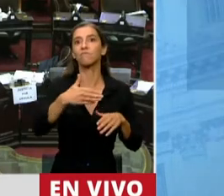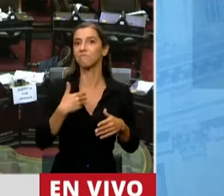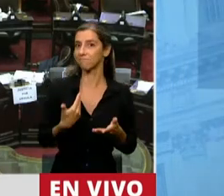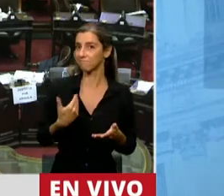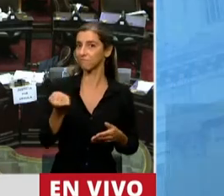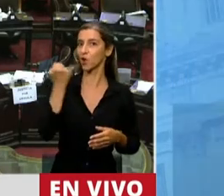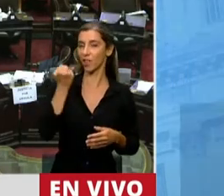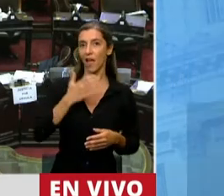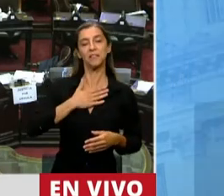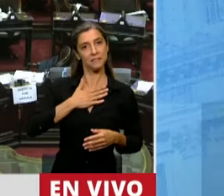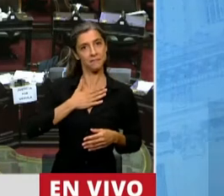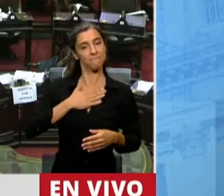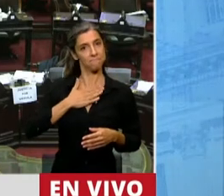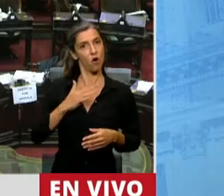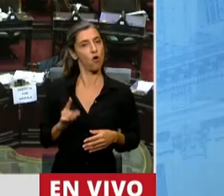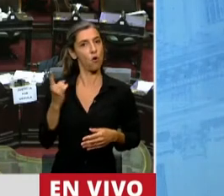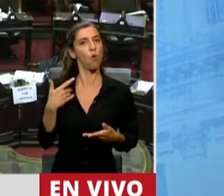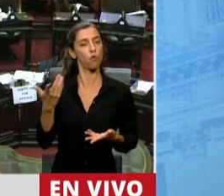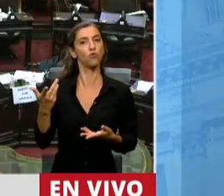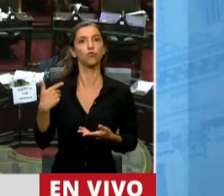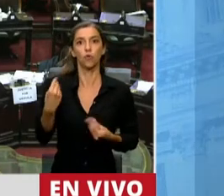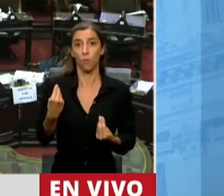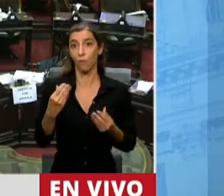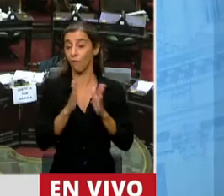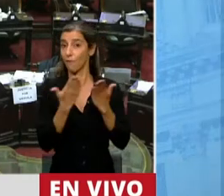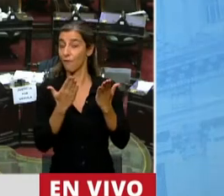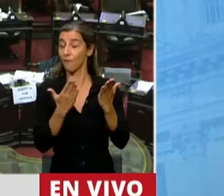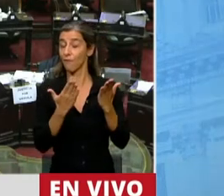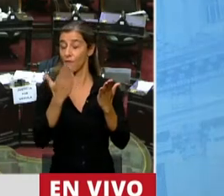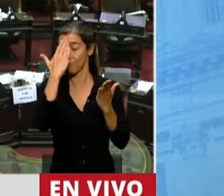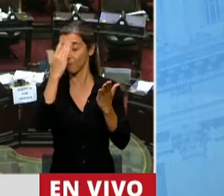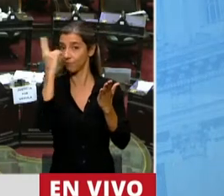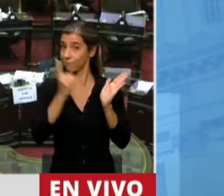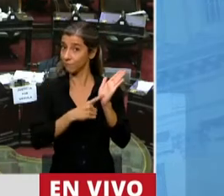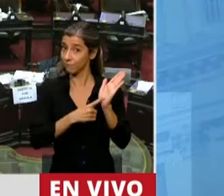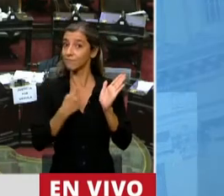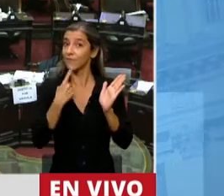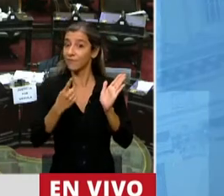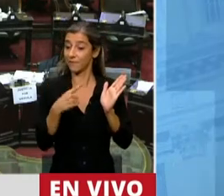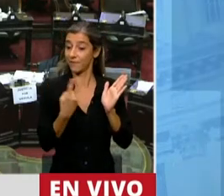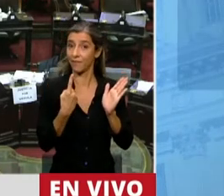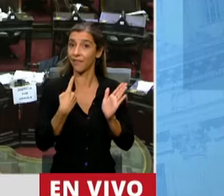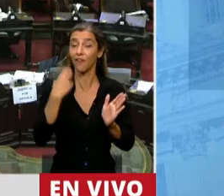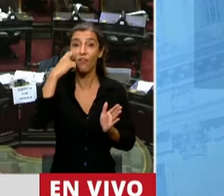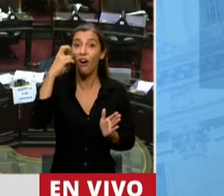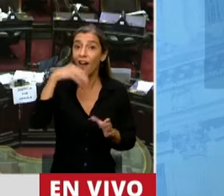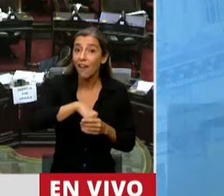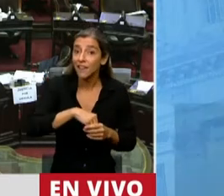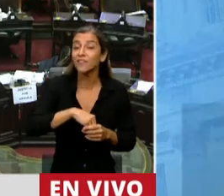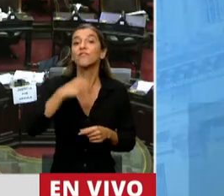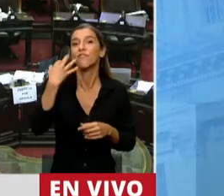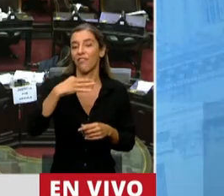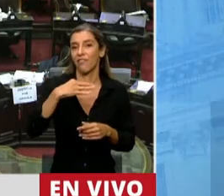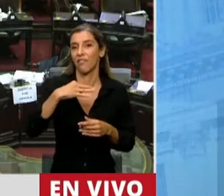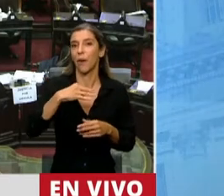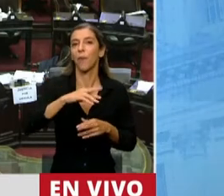que dice que el Congreso es quien debe establecer los destinos de la deuda que contraigamos con